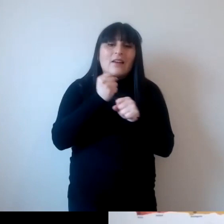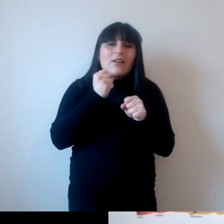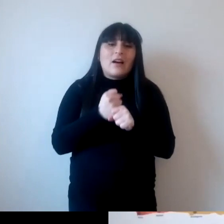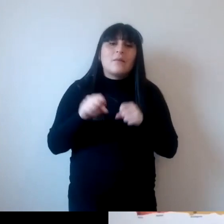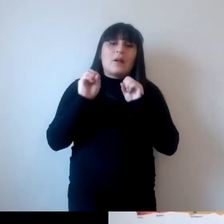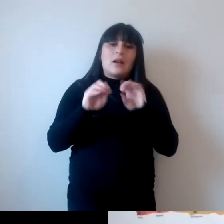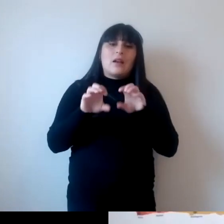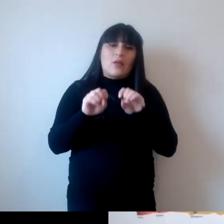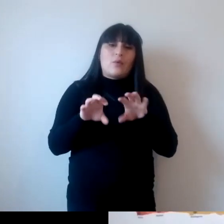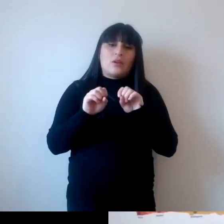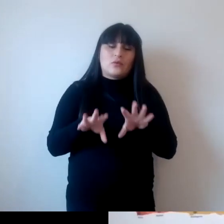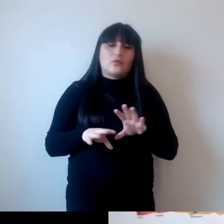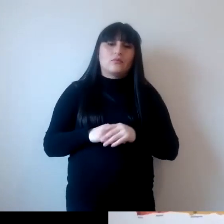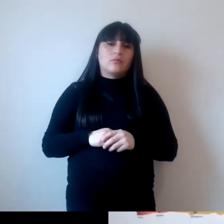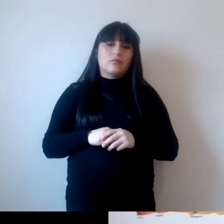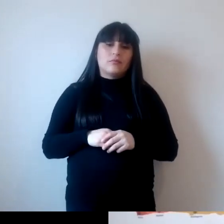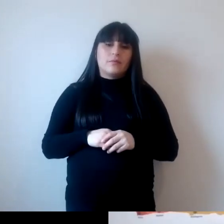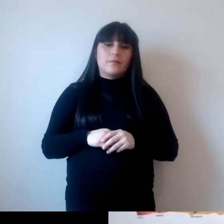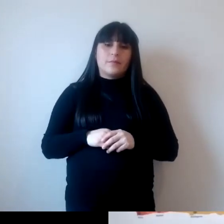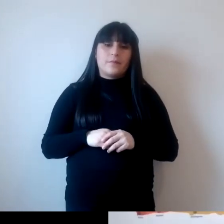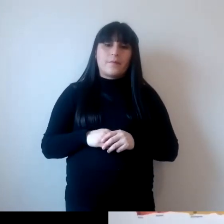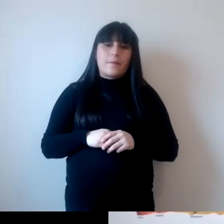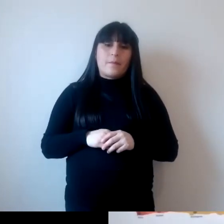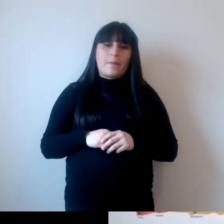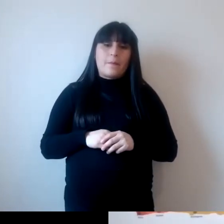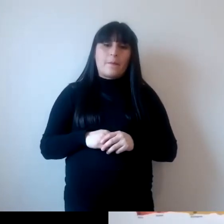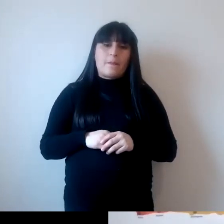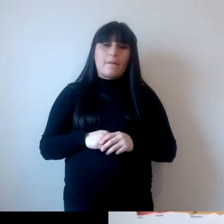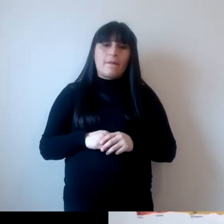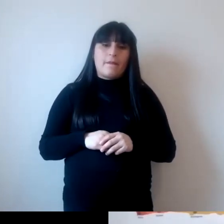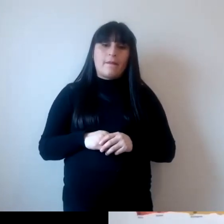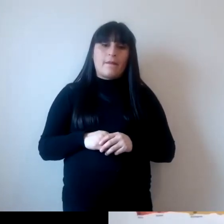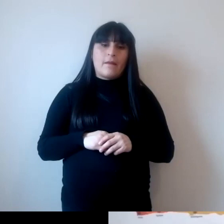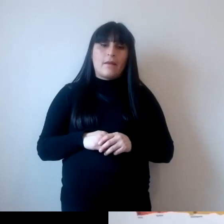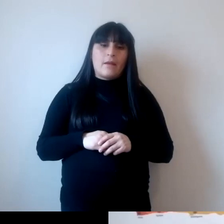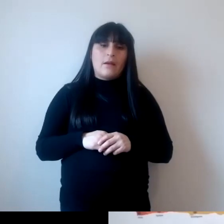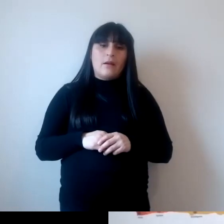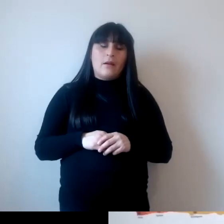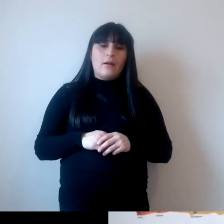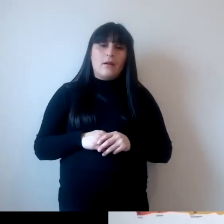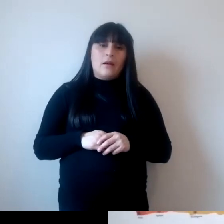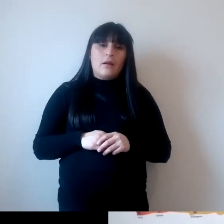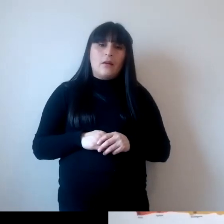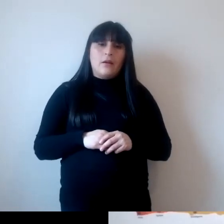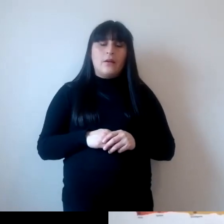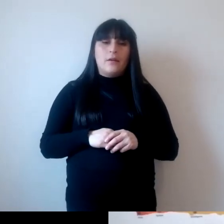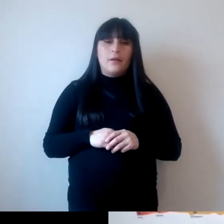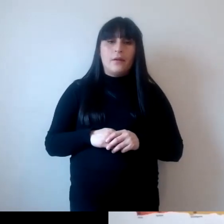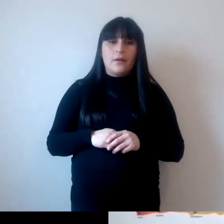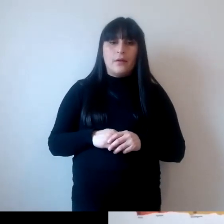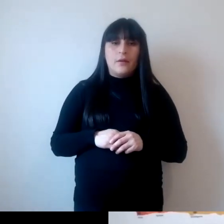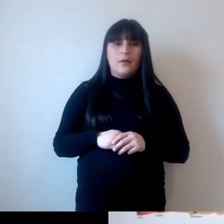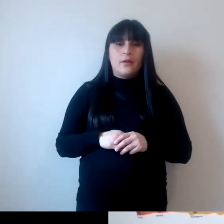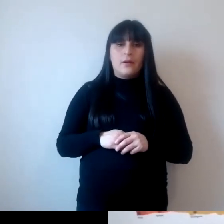el foco de atención? Bueno yo soy además seguramente uno de los responsables de esa polisemia siempre